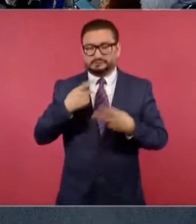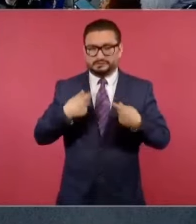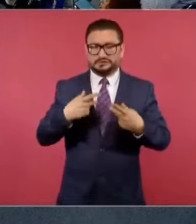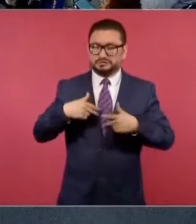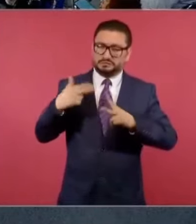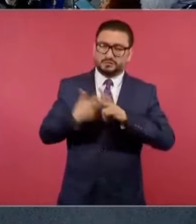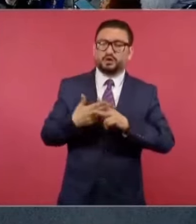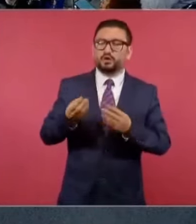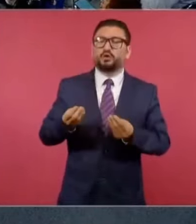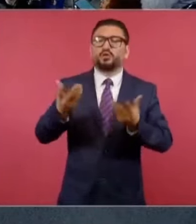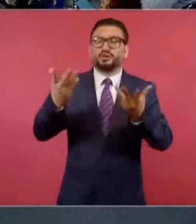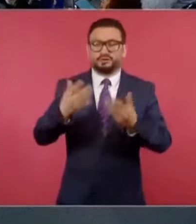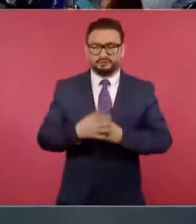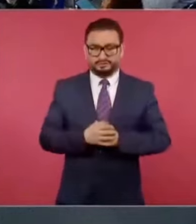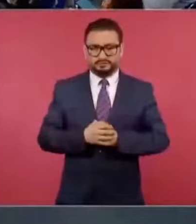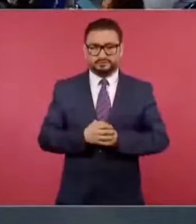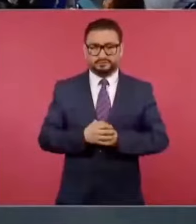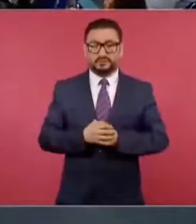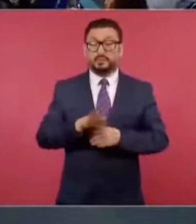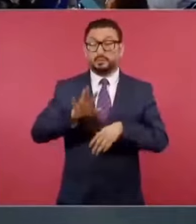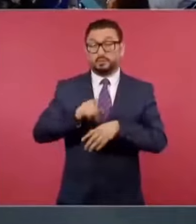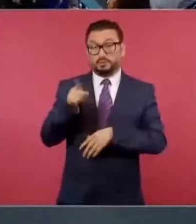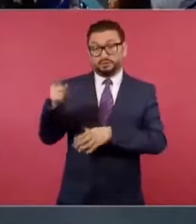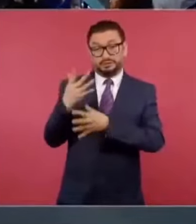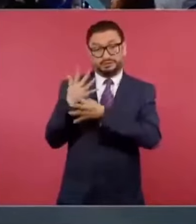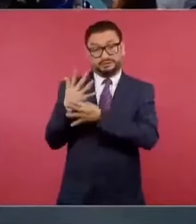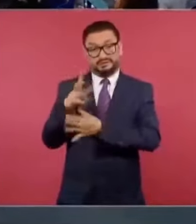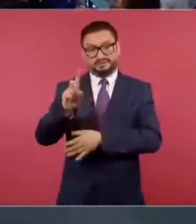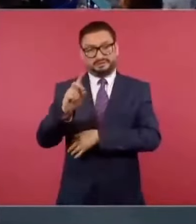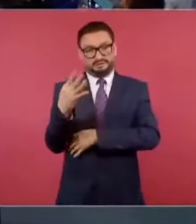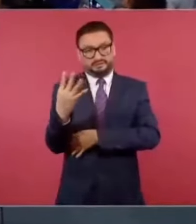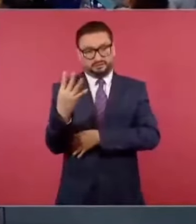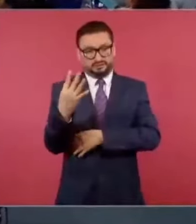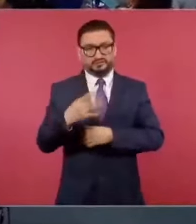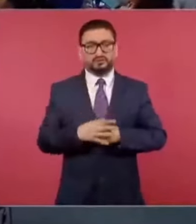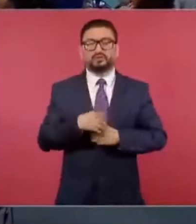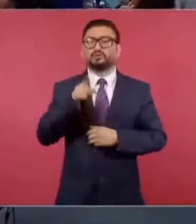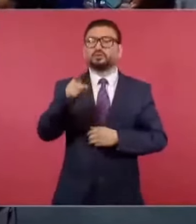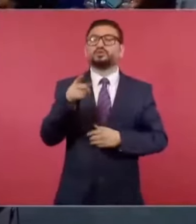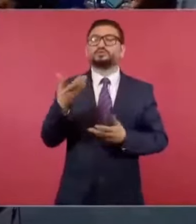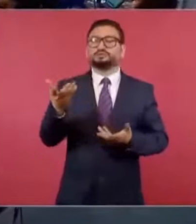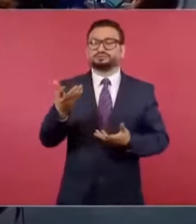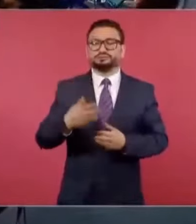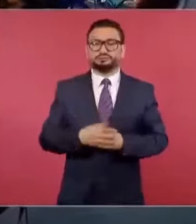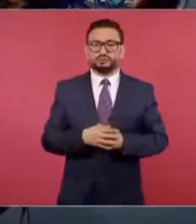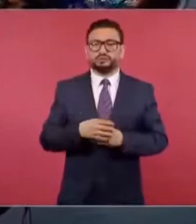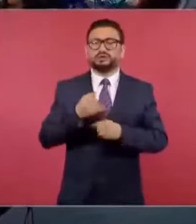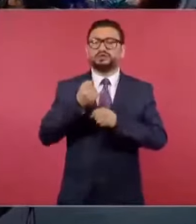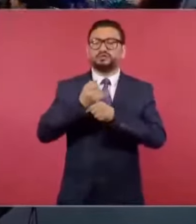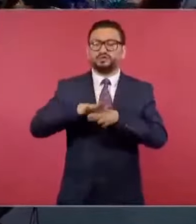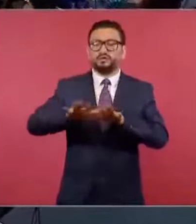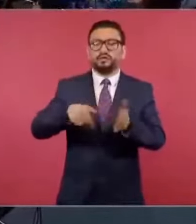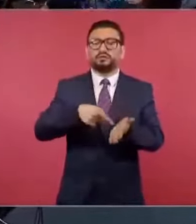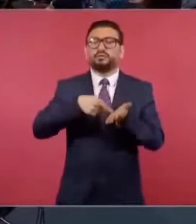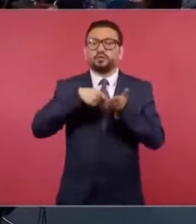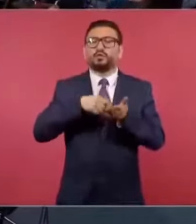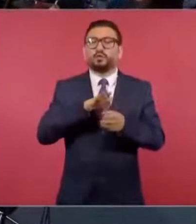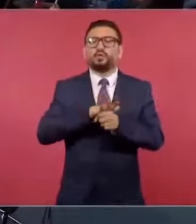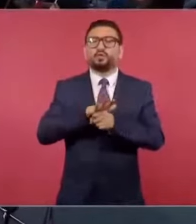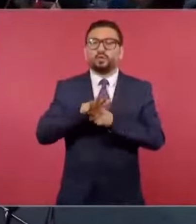asesinados. Además, candidatos… sostiene 34. ¿Tú qué información tienes